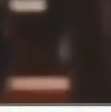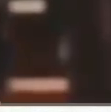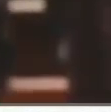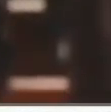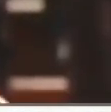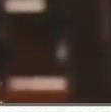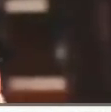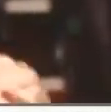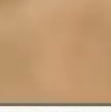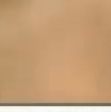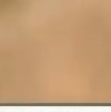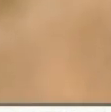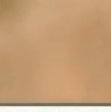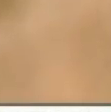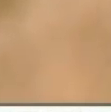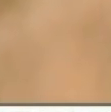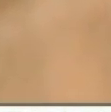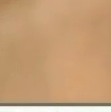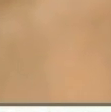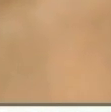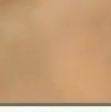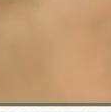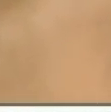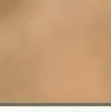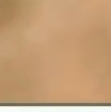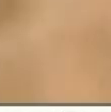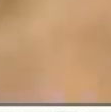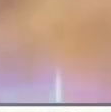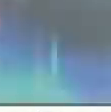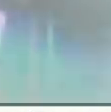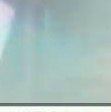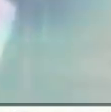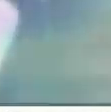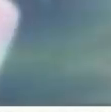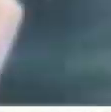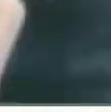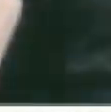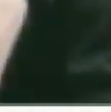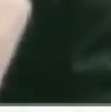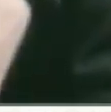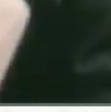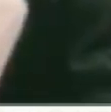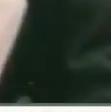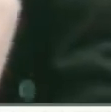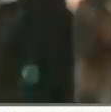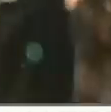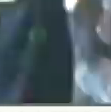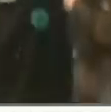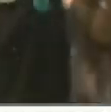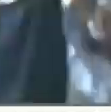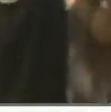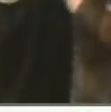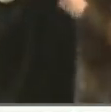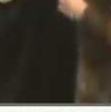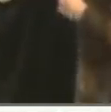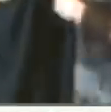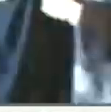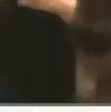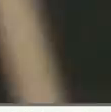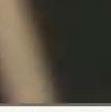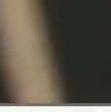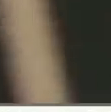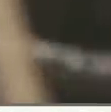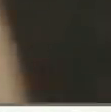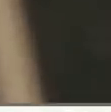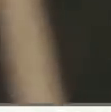que la vida no sea una equivocación. Como tú decías, maestro, estudiando, cantando, tocando, luchando. José